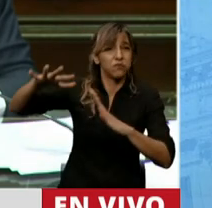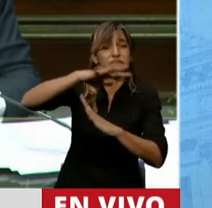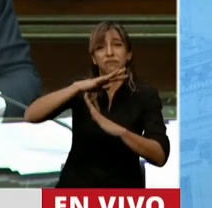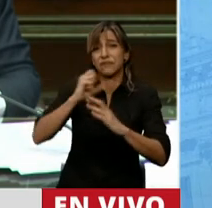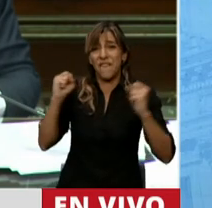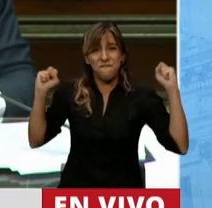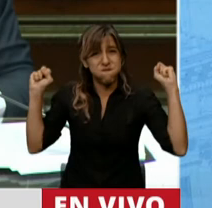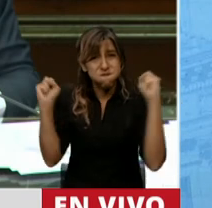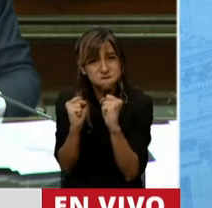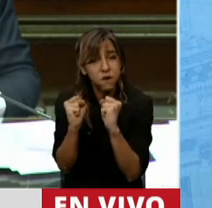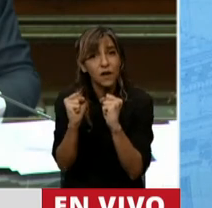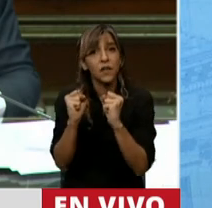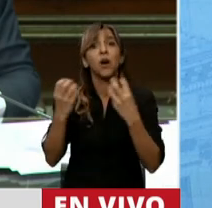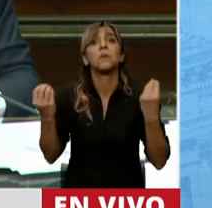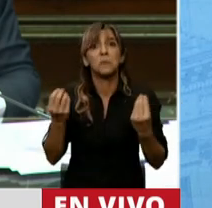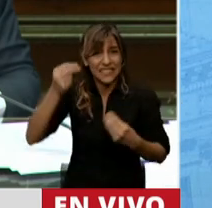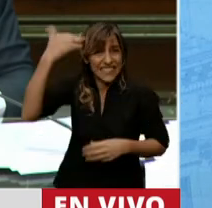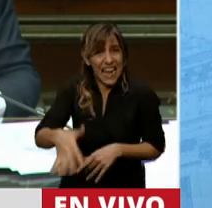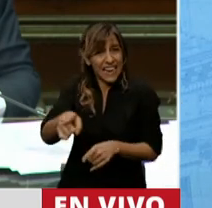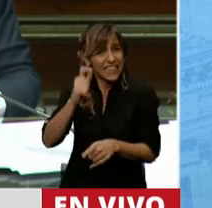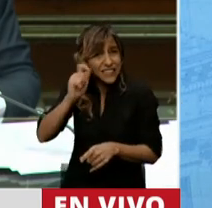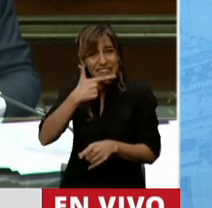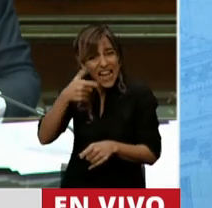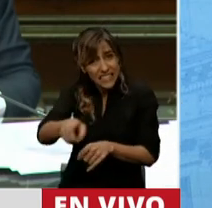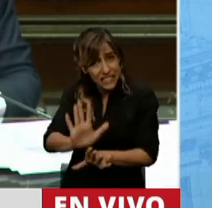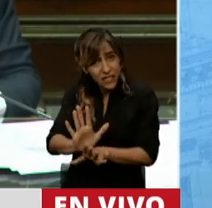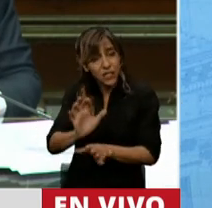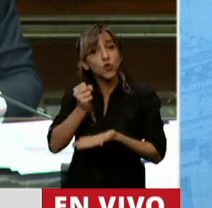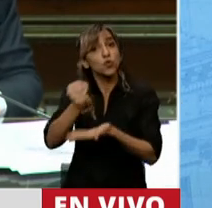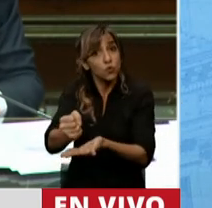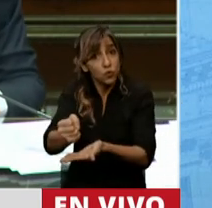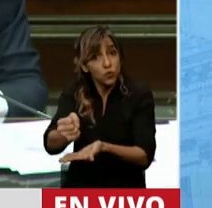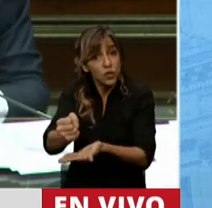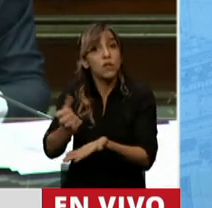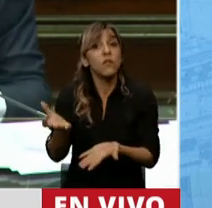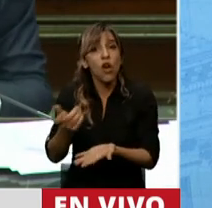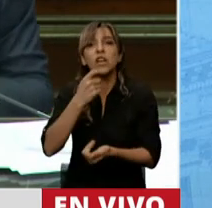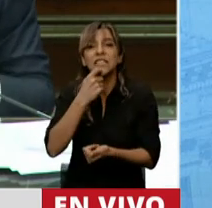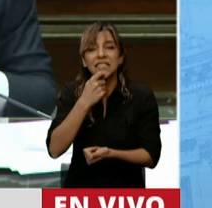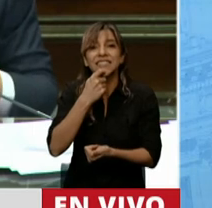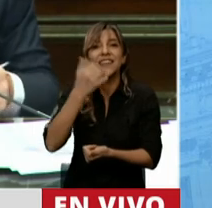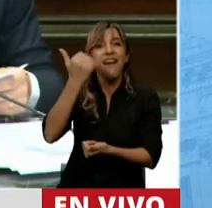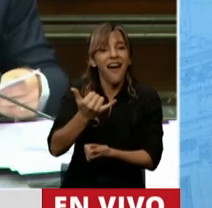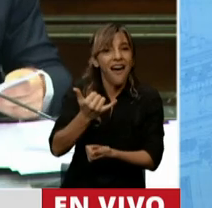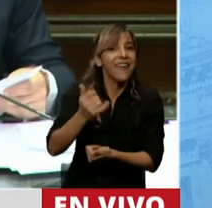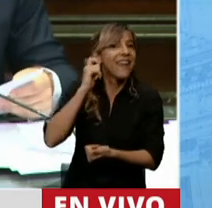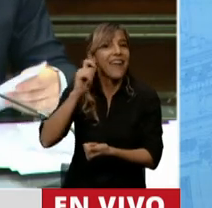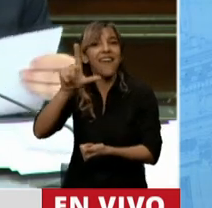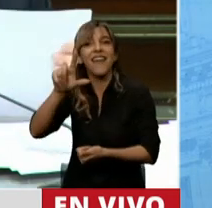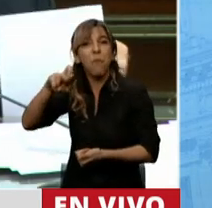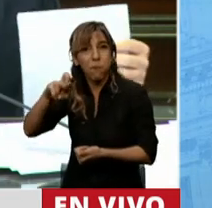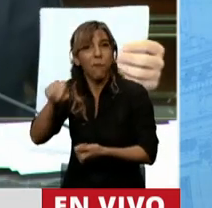¿Se va a habilitar el subsidio a quienes consumen GLP? ¿Cómo se viene anunciando?